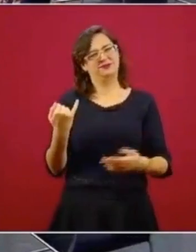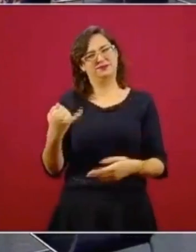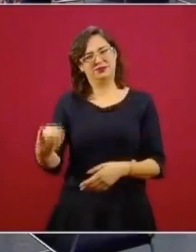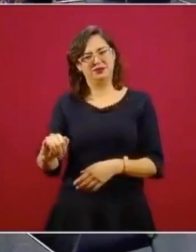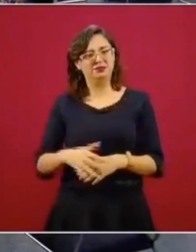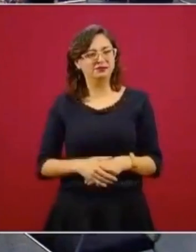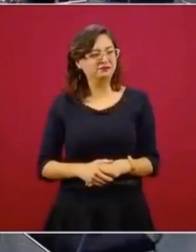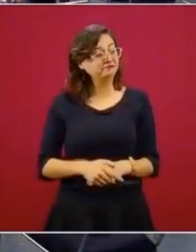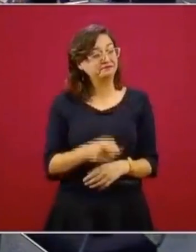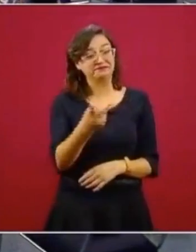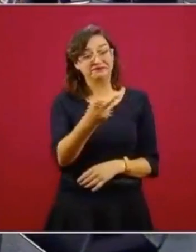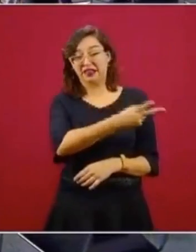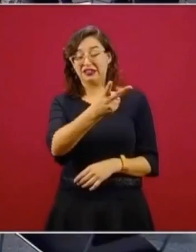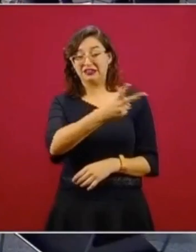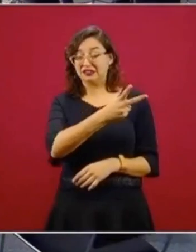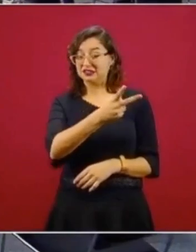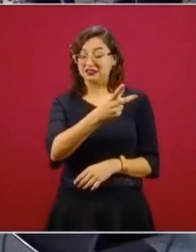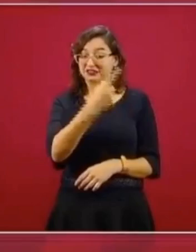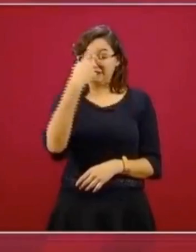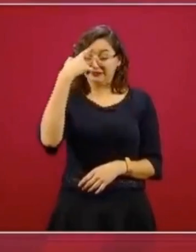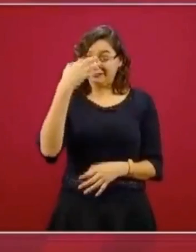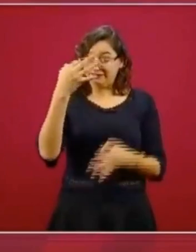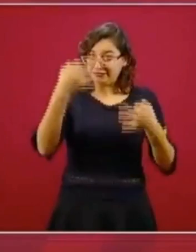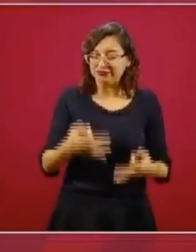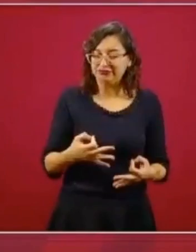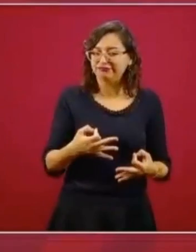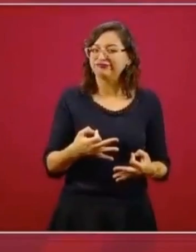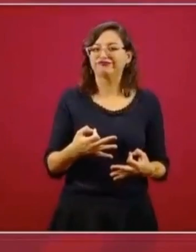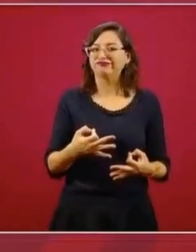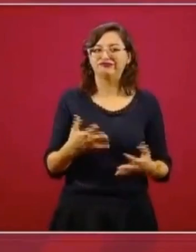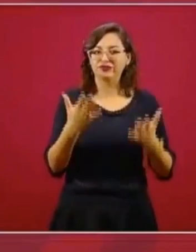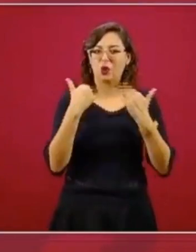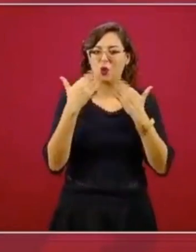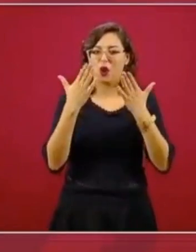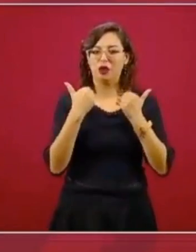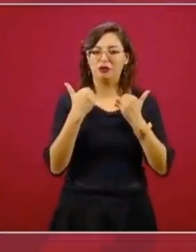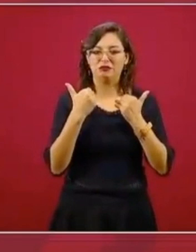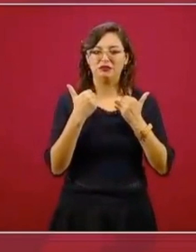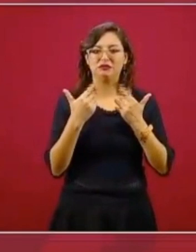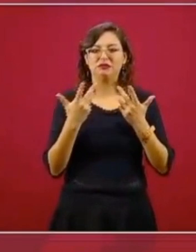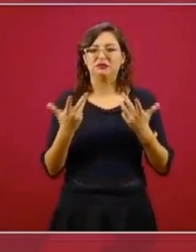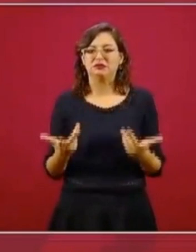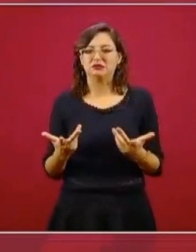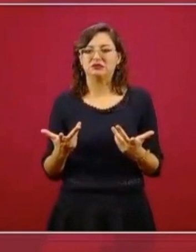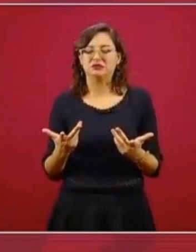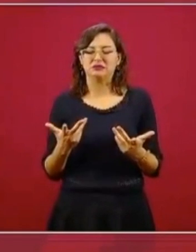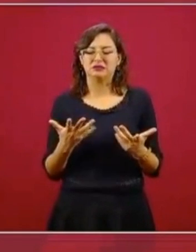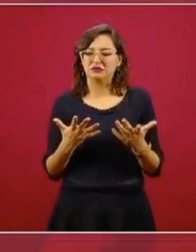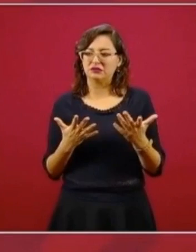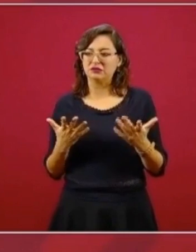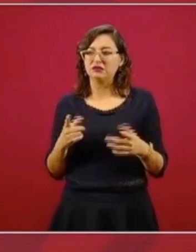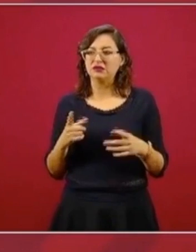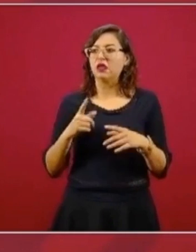insensatos, confunden las diferencias que tenemos